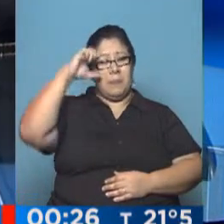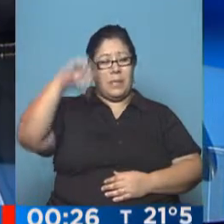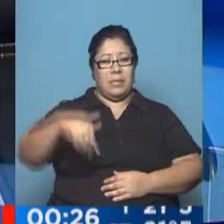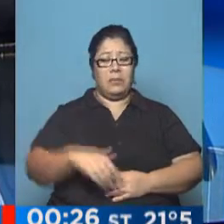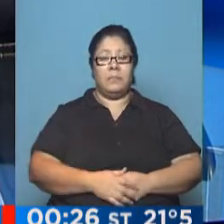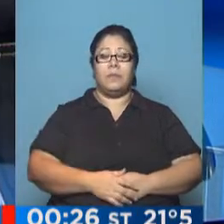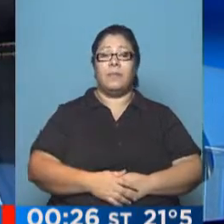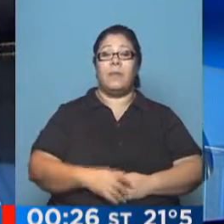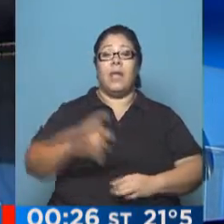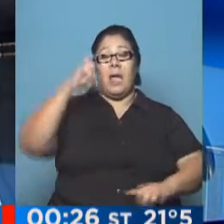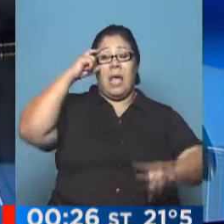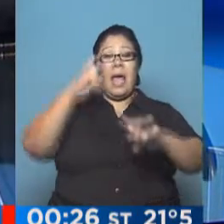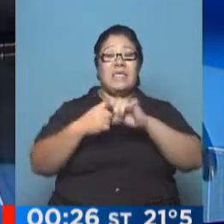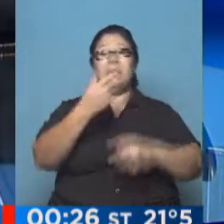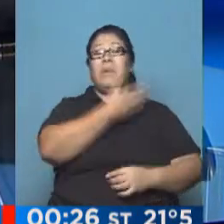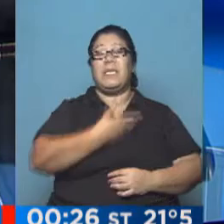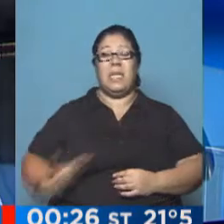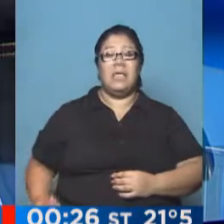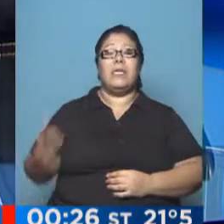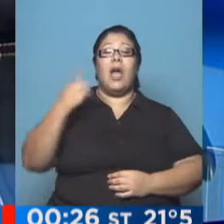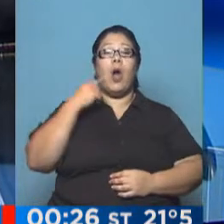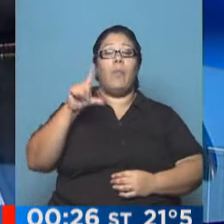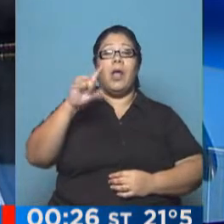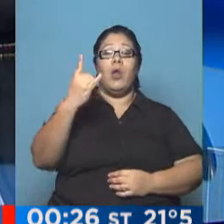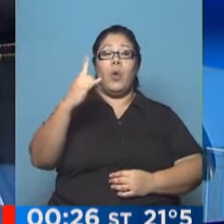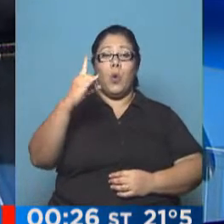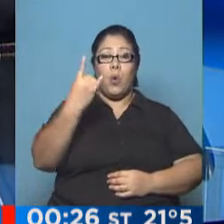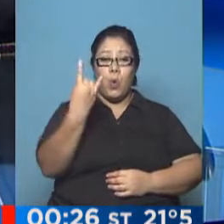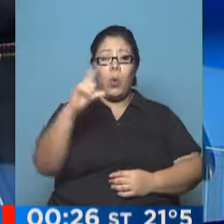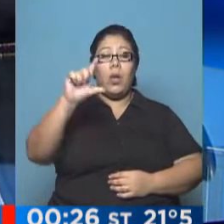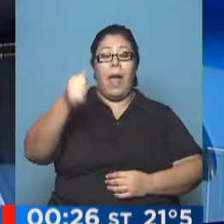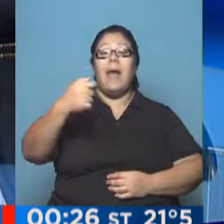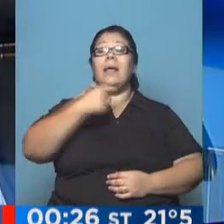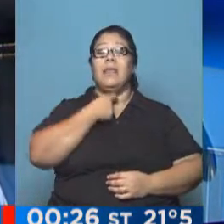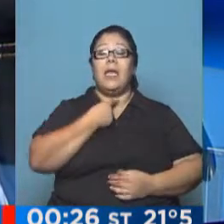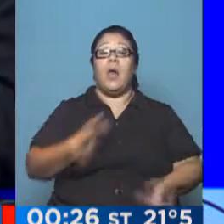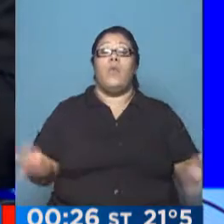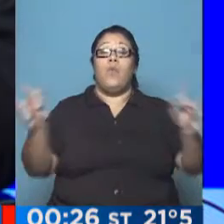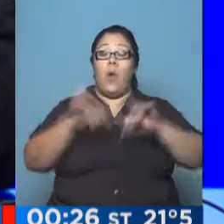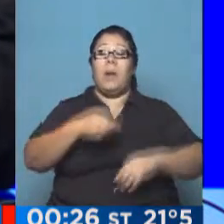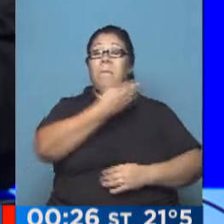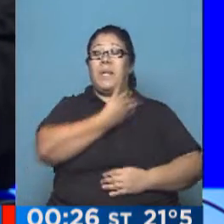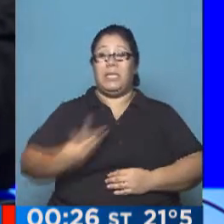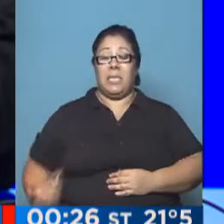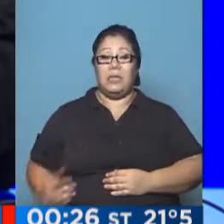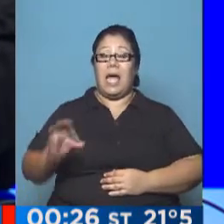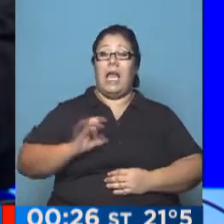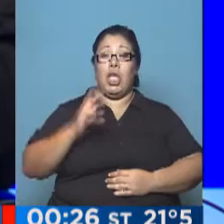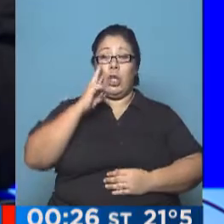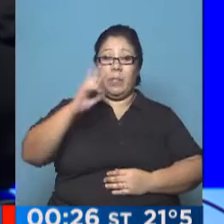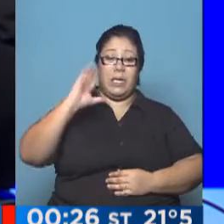Ignacio Lula da Silva, que dice, quiere volver a la presidencia en 2018. Sí, dijo unas declaraciones que